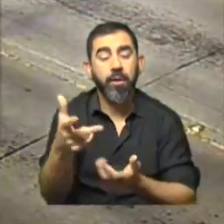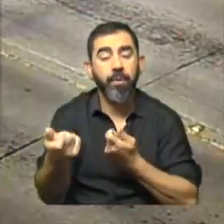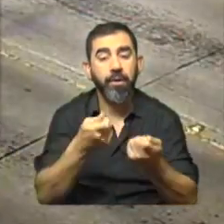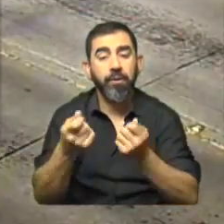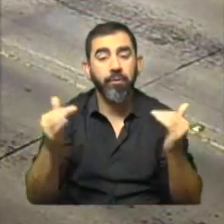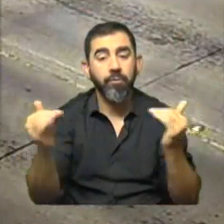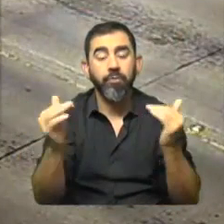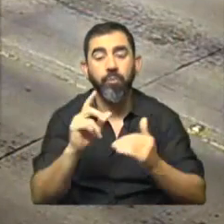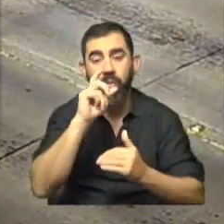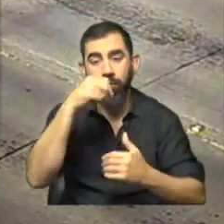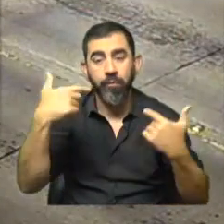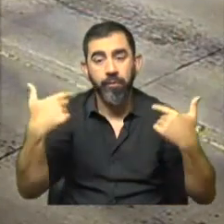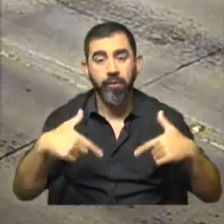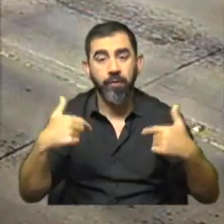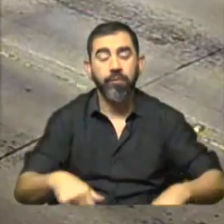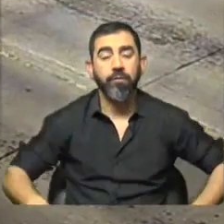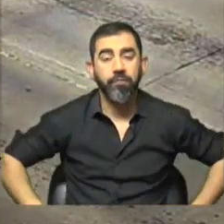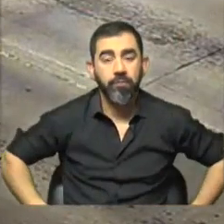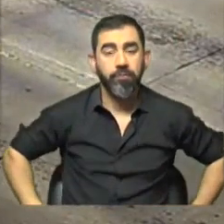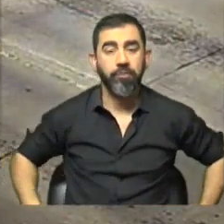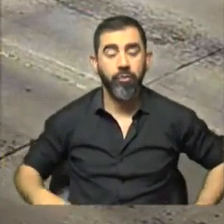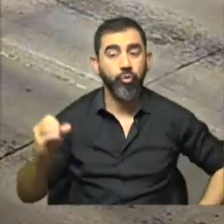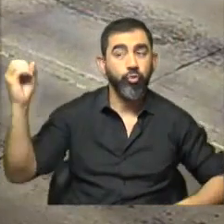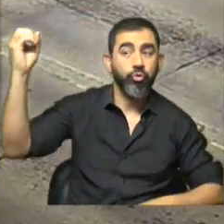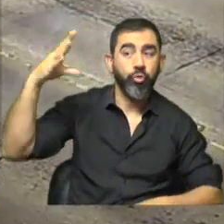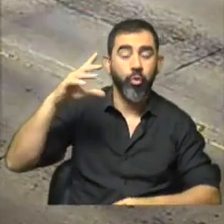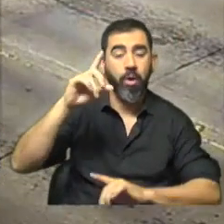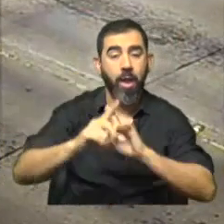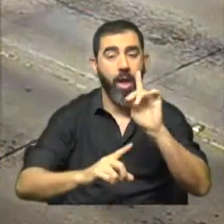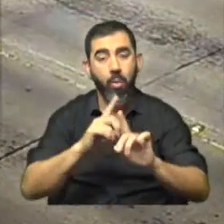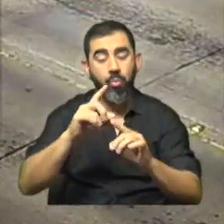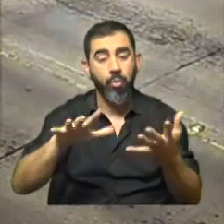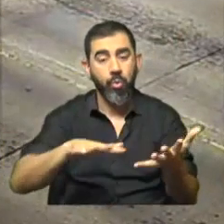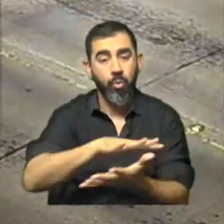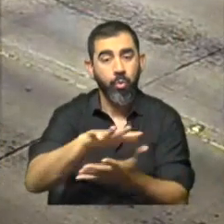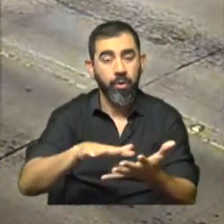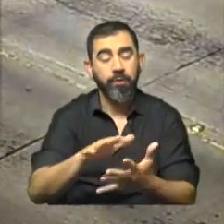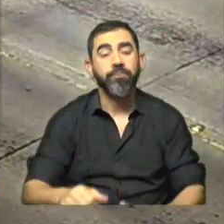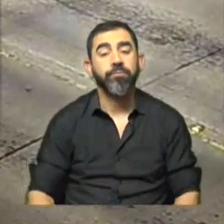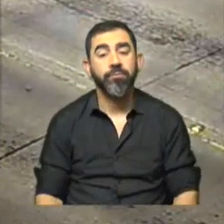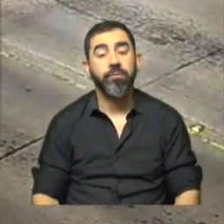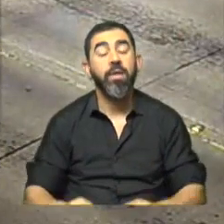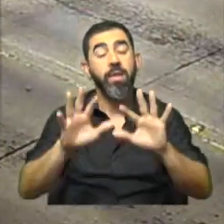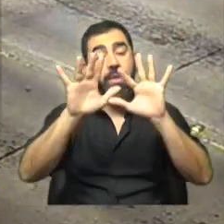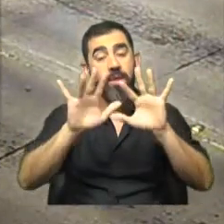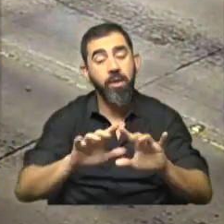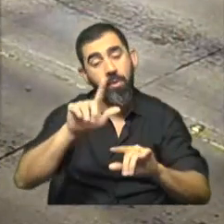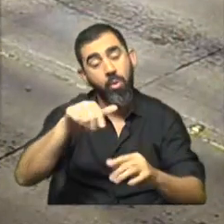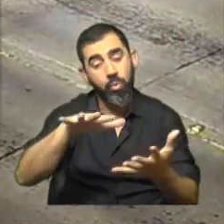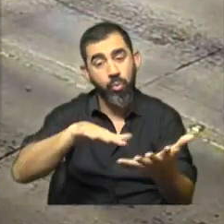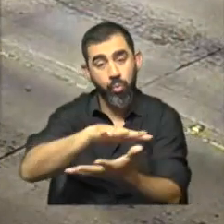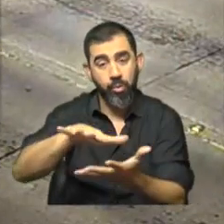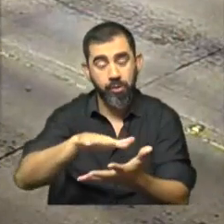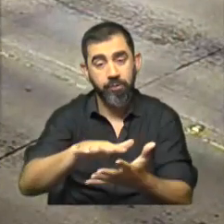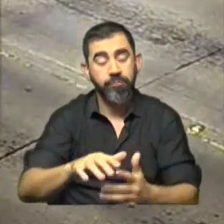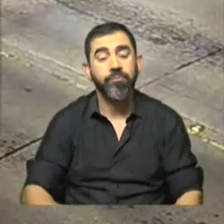Centro de Gestión de Movilidad. ¿Vio lo que le decía? Soleado, despejado en algún punto de la capital y también nieblas y neblinas por otro.